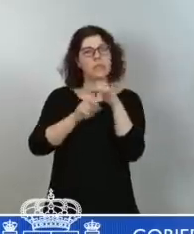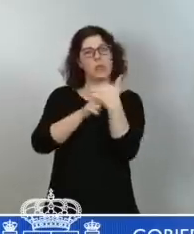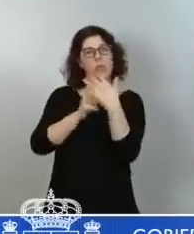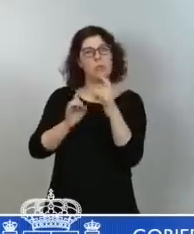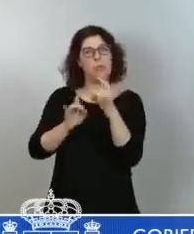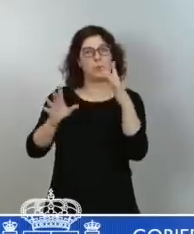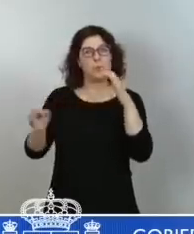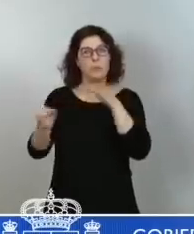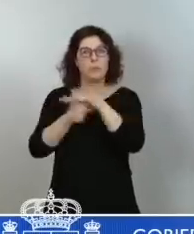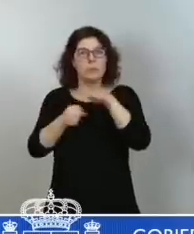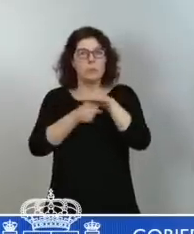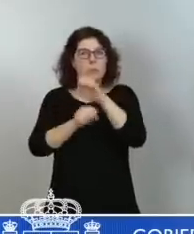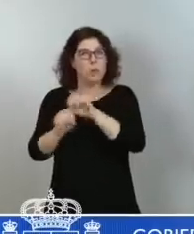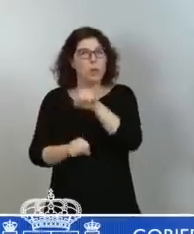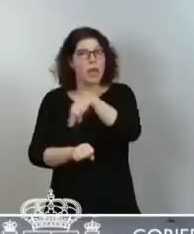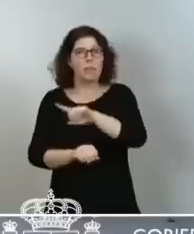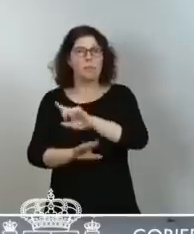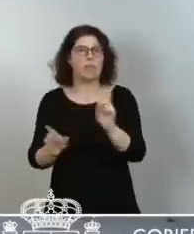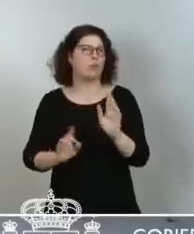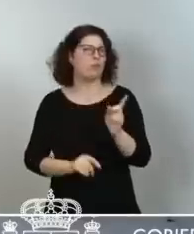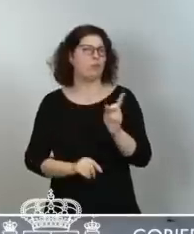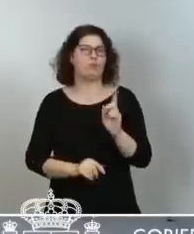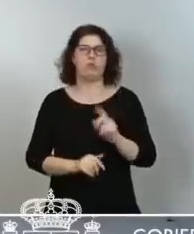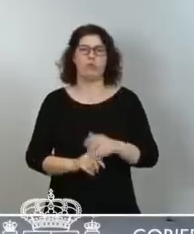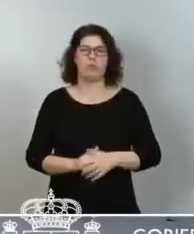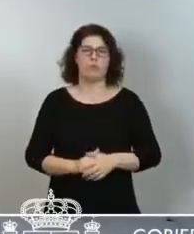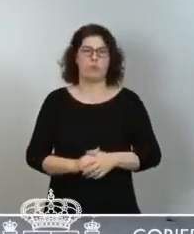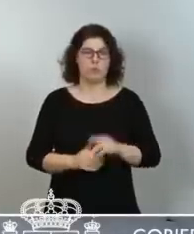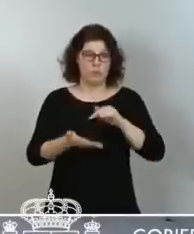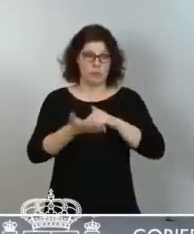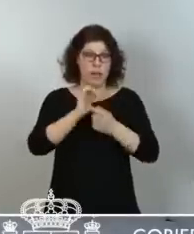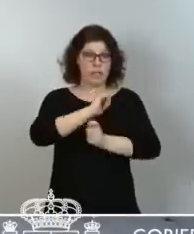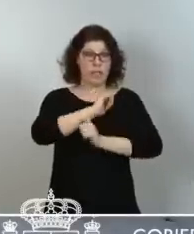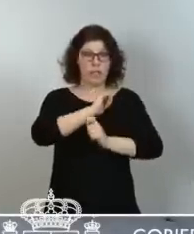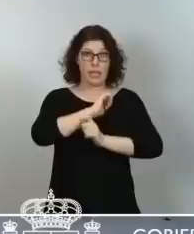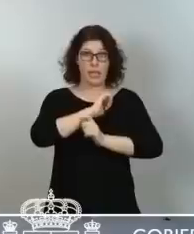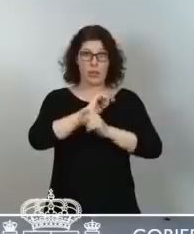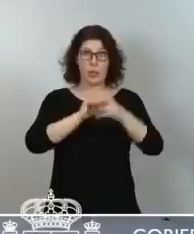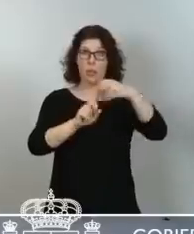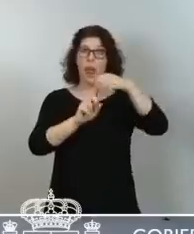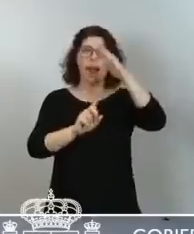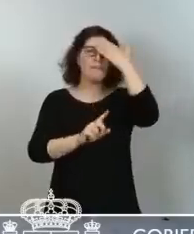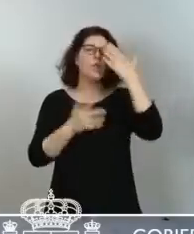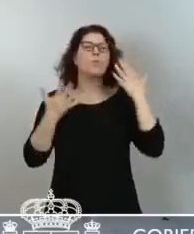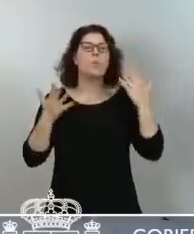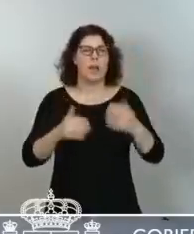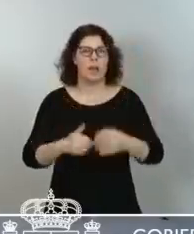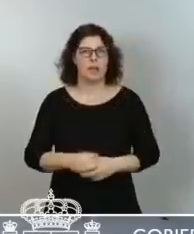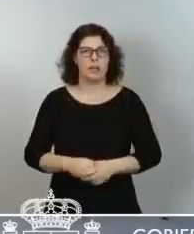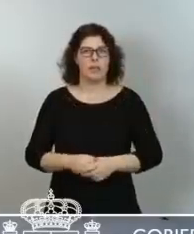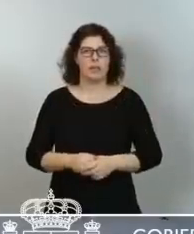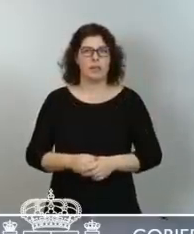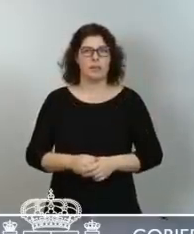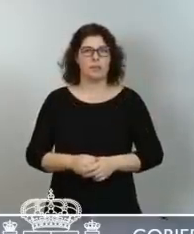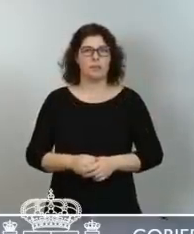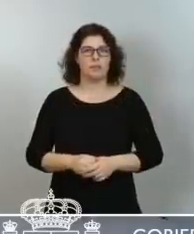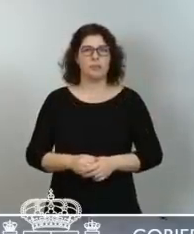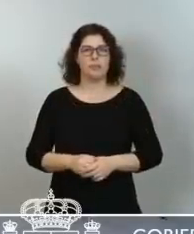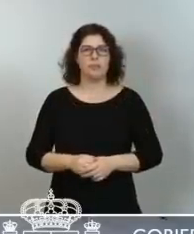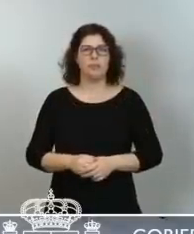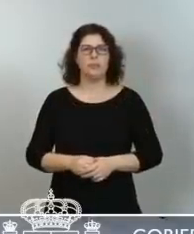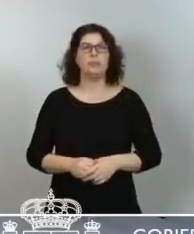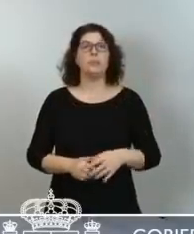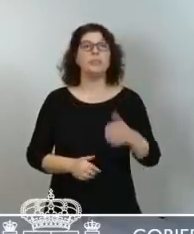La clave de este plan estratégico que presenta el gobierno es que asume que si no hay una transformación de la estructura